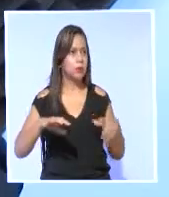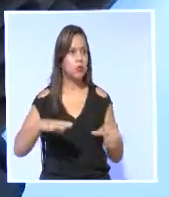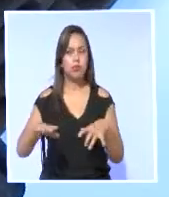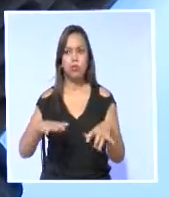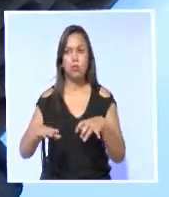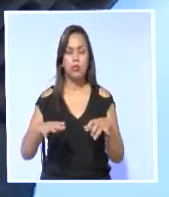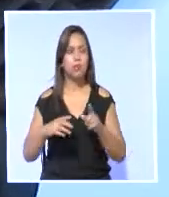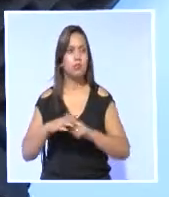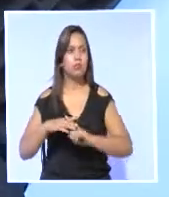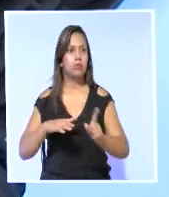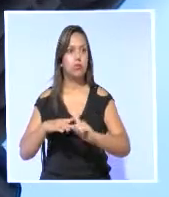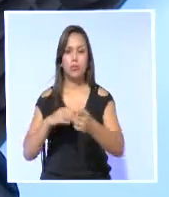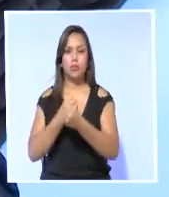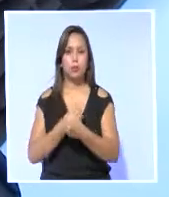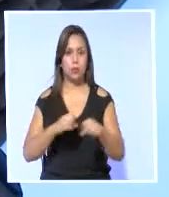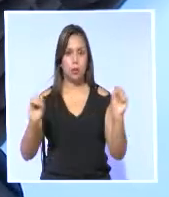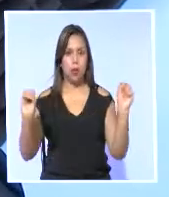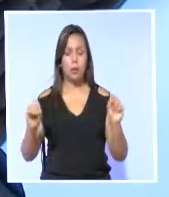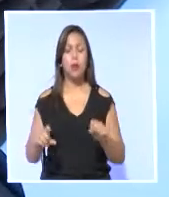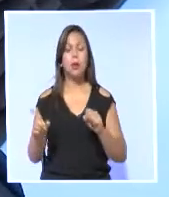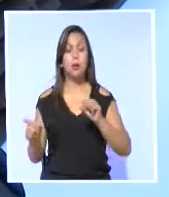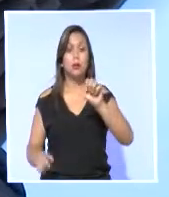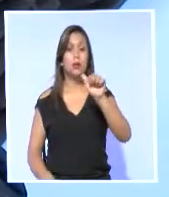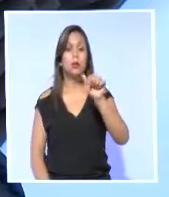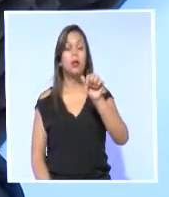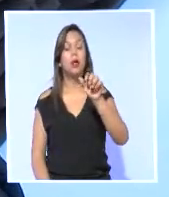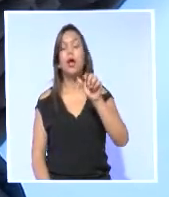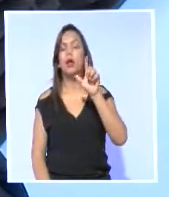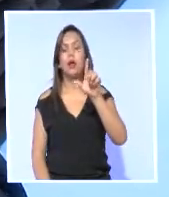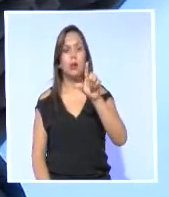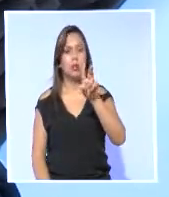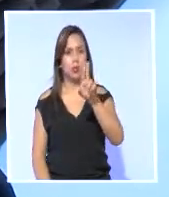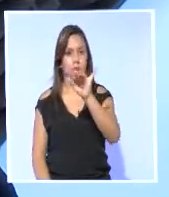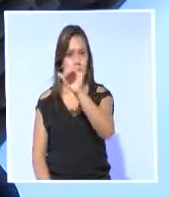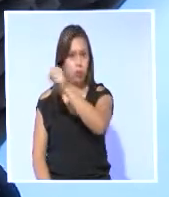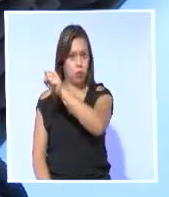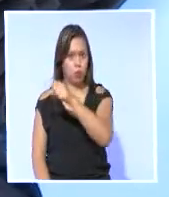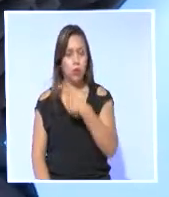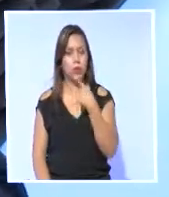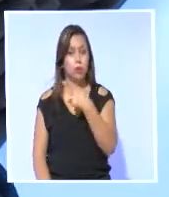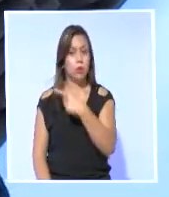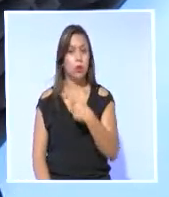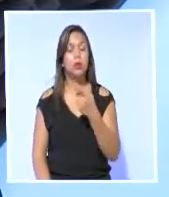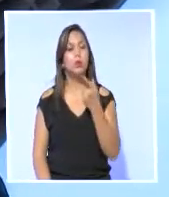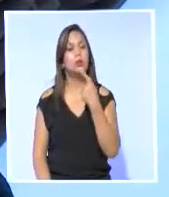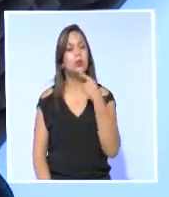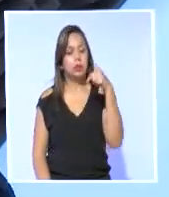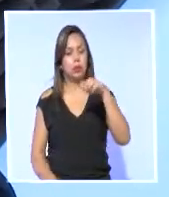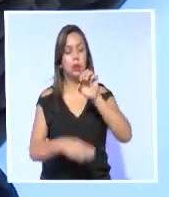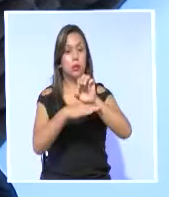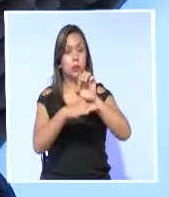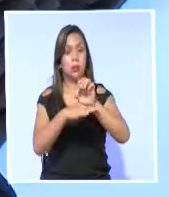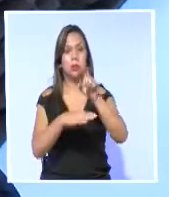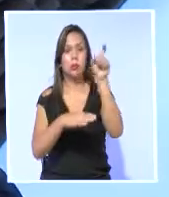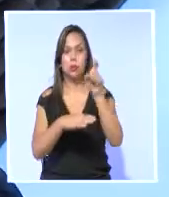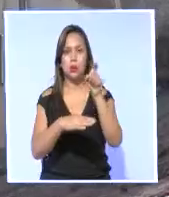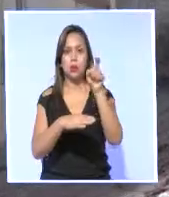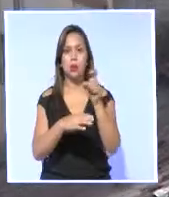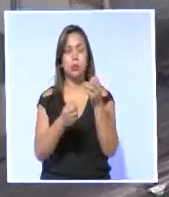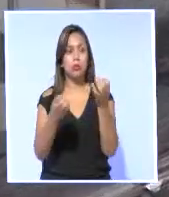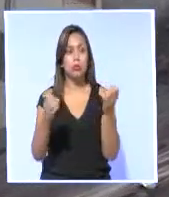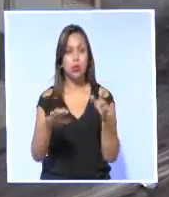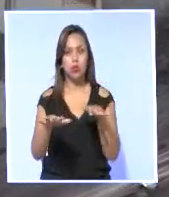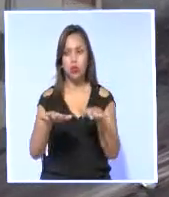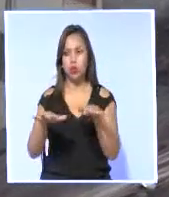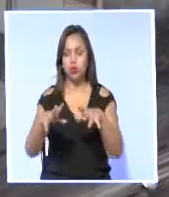Un tercer análisis fue de Luis Andino, experto en políticas urbanas y de vivienda. Dijo que el Ecuador tiene una variedad de suelos,